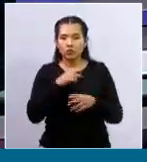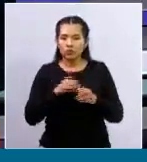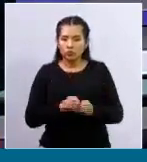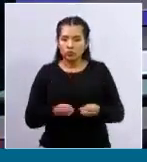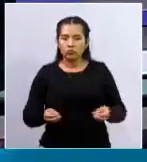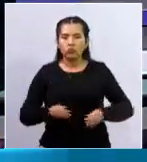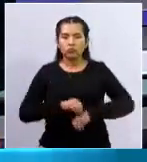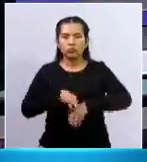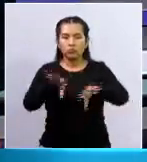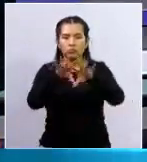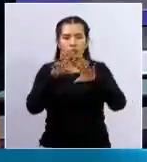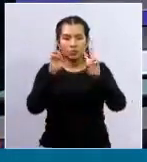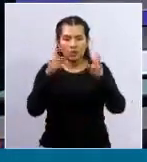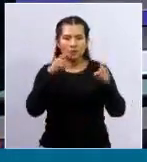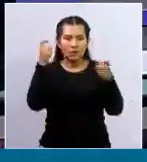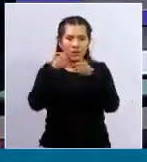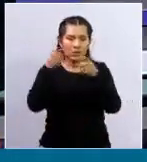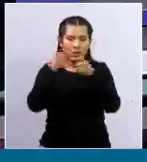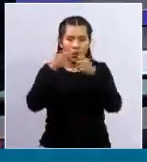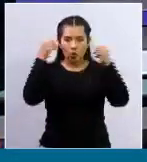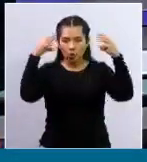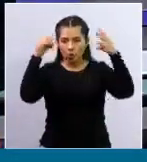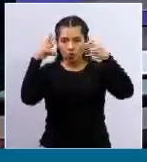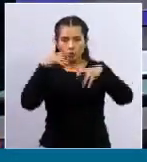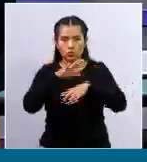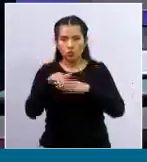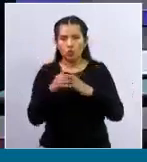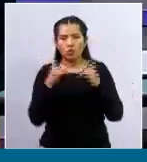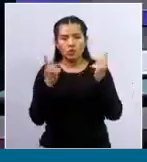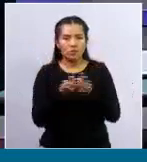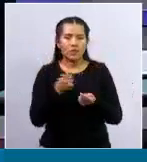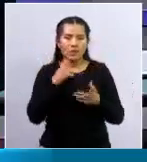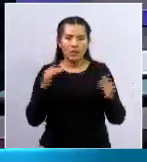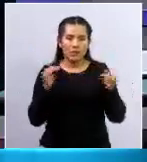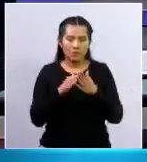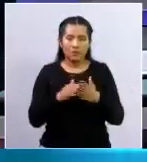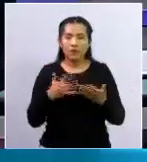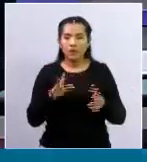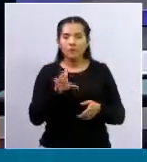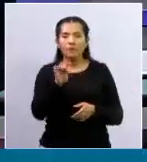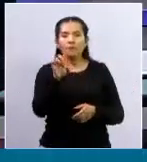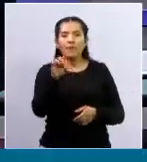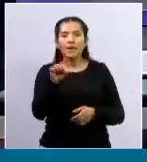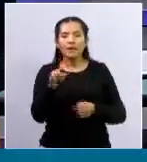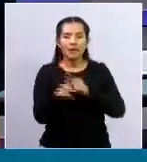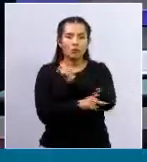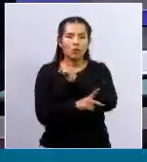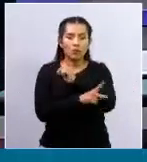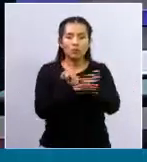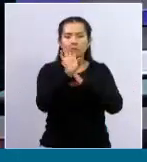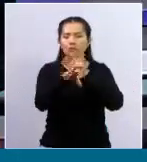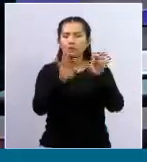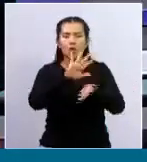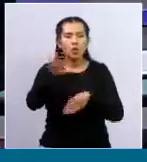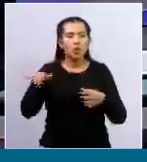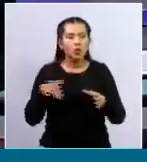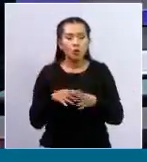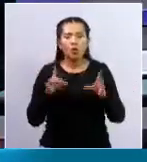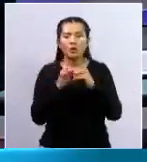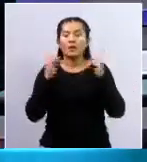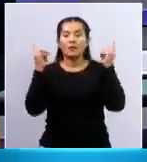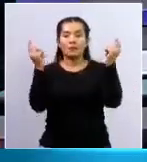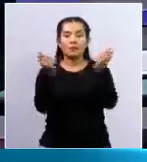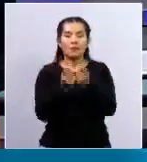electricidad en el Departamento de La Paz. Y eso hay que tenerlo claro, es que en las 20 provincias del Departamento de La Paz,